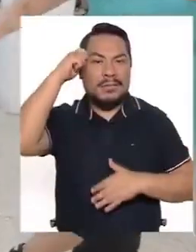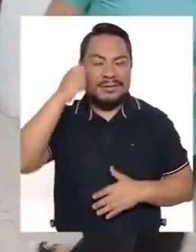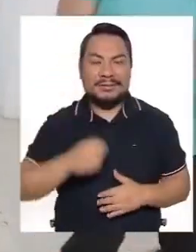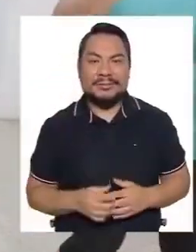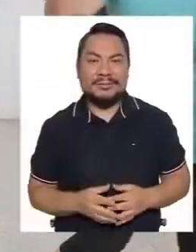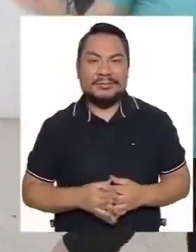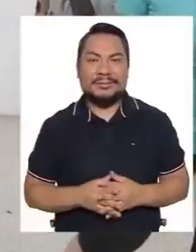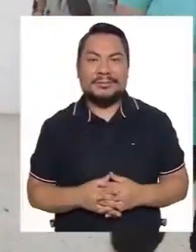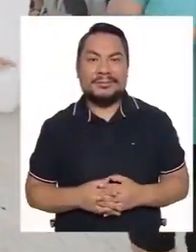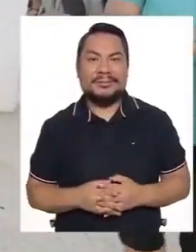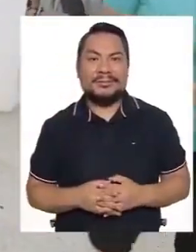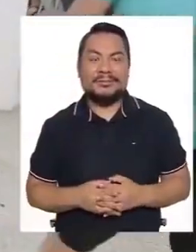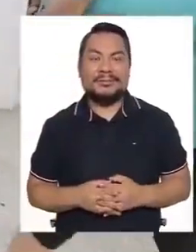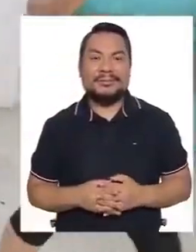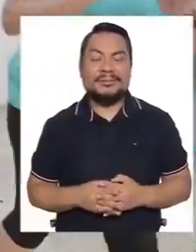Mar.